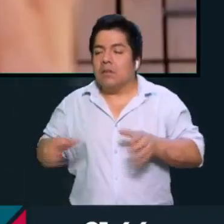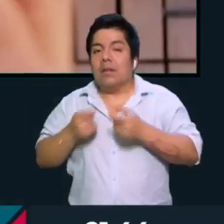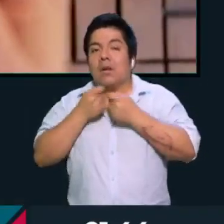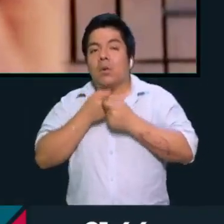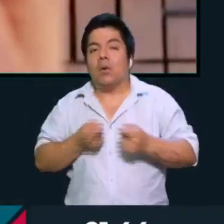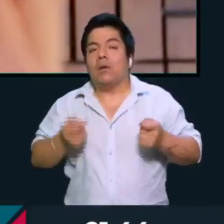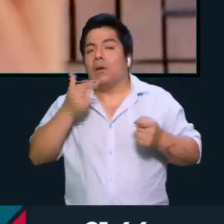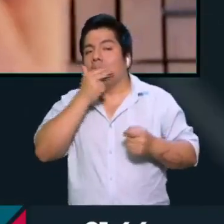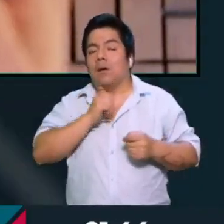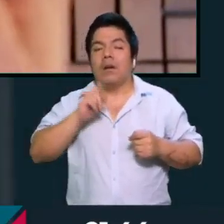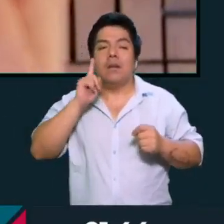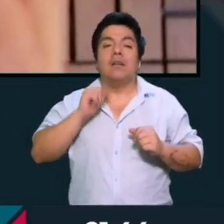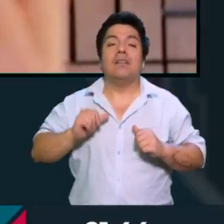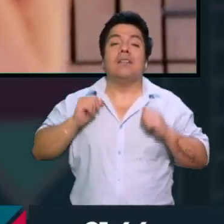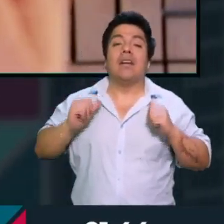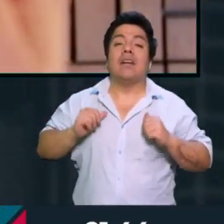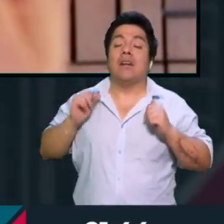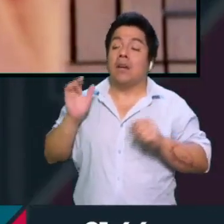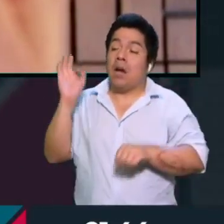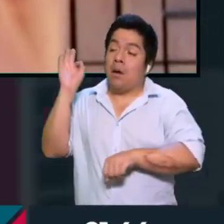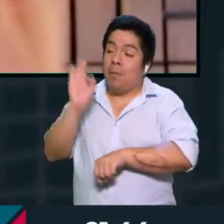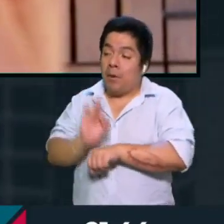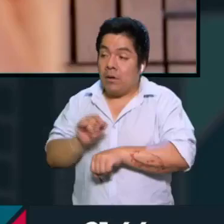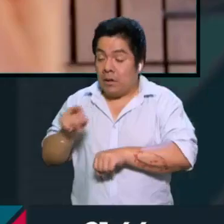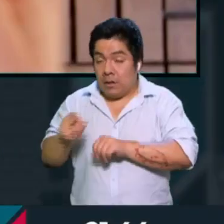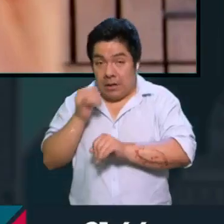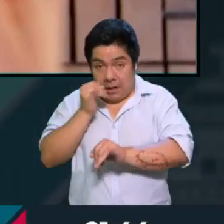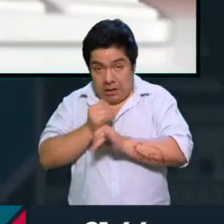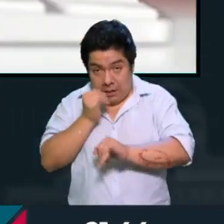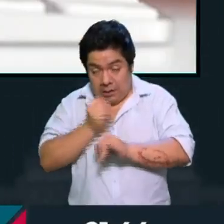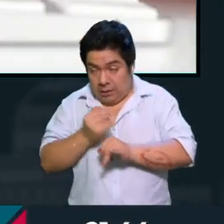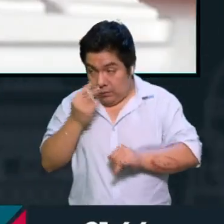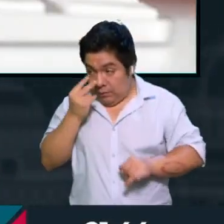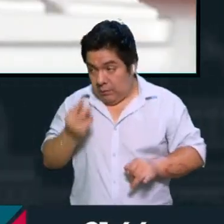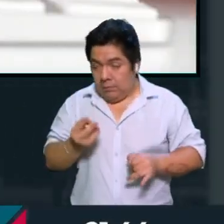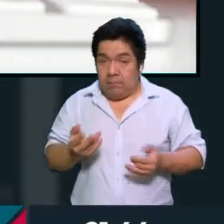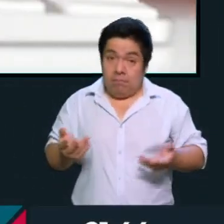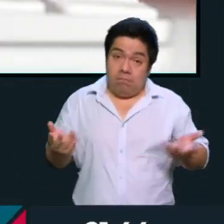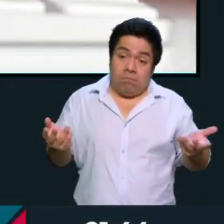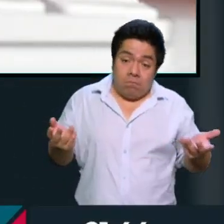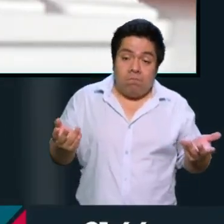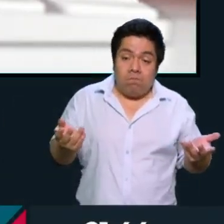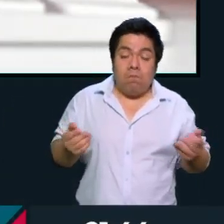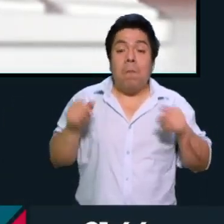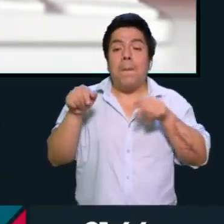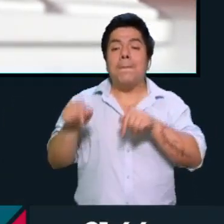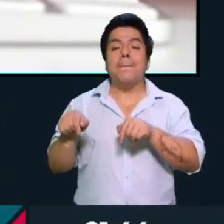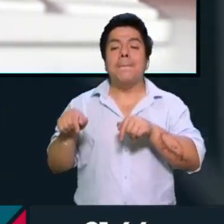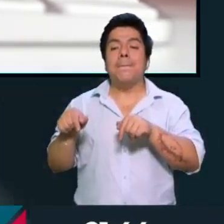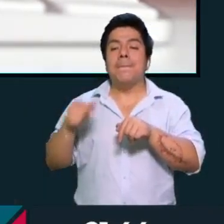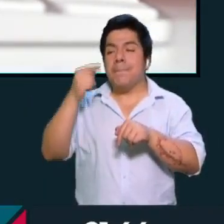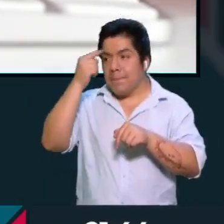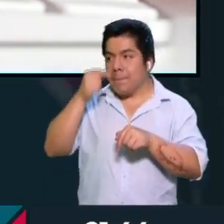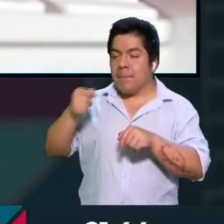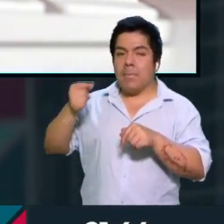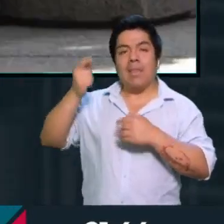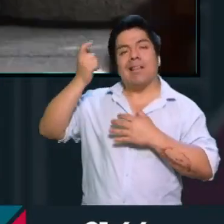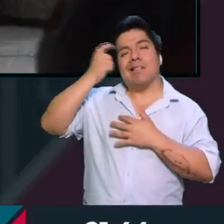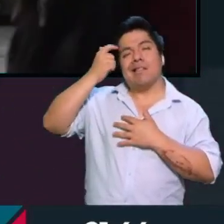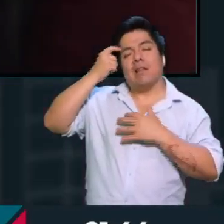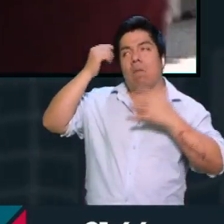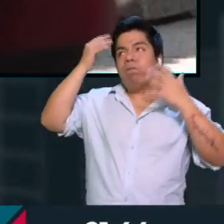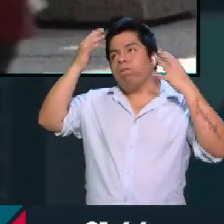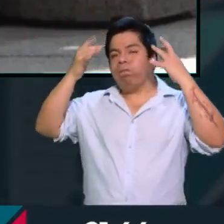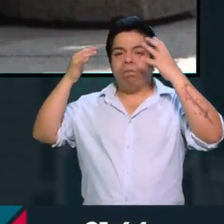niños y adolescentes del contenido que están consumiendo, porque también, pues, están en una edad donde su mente es